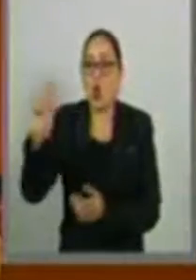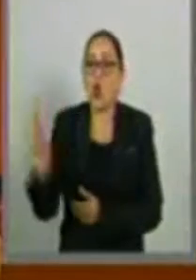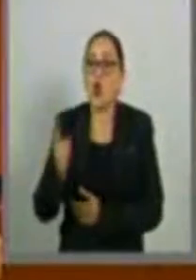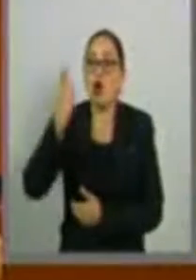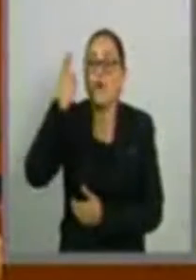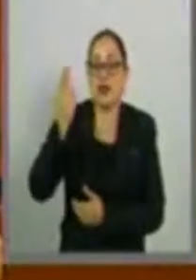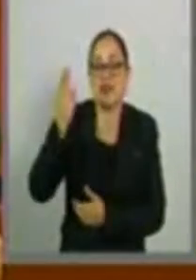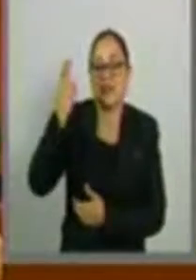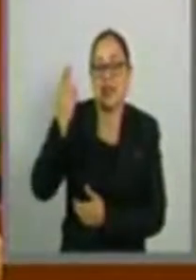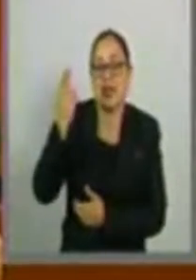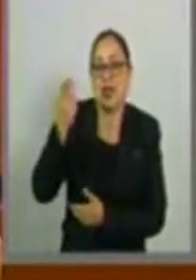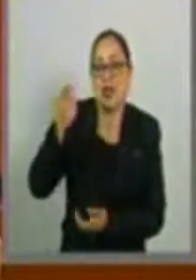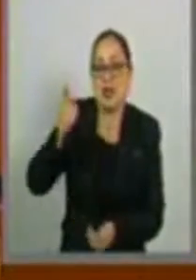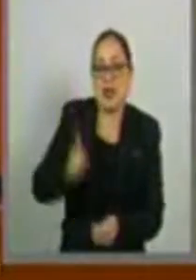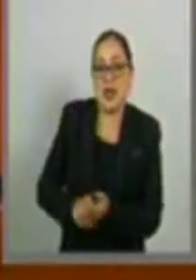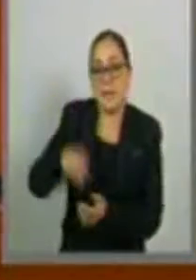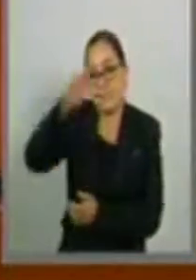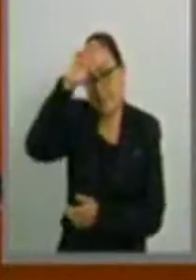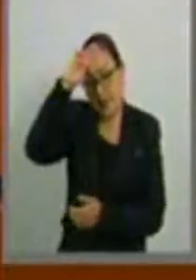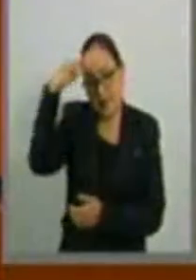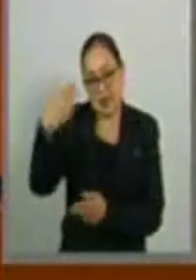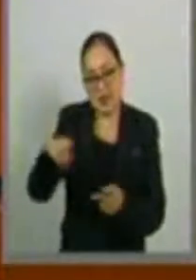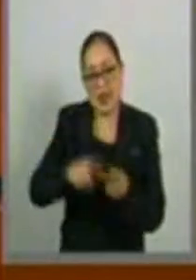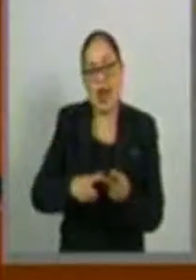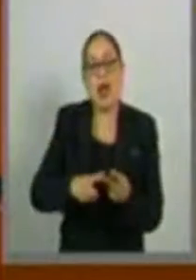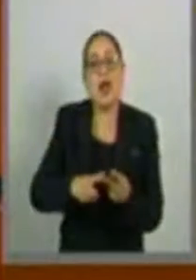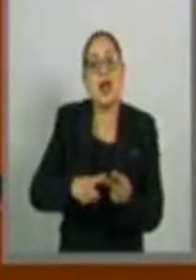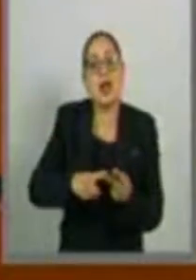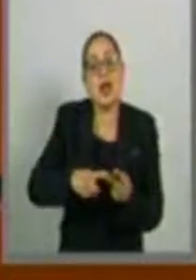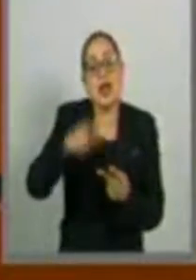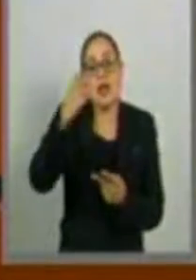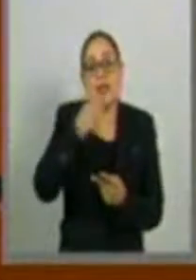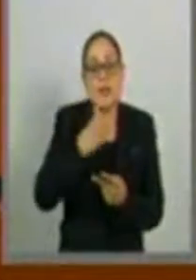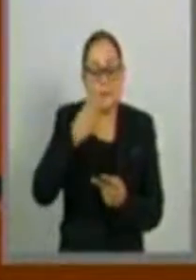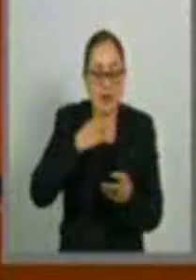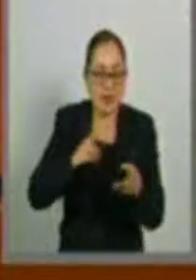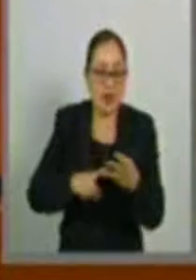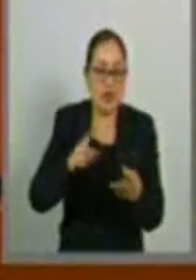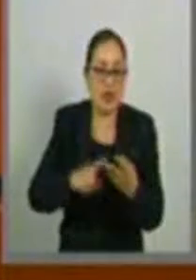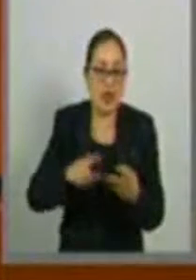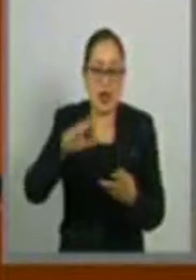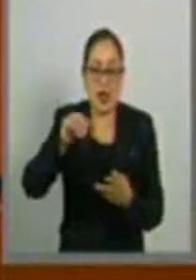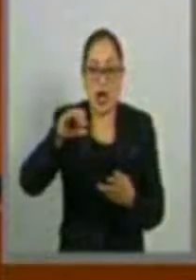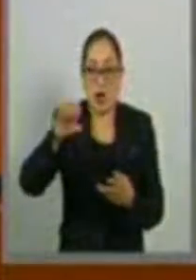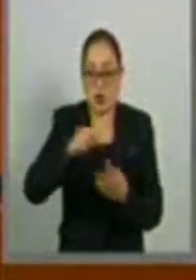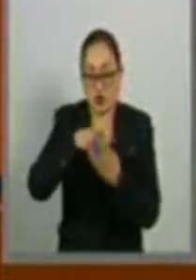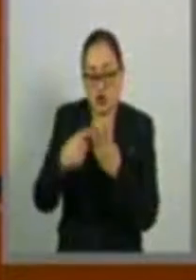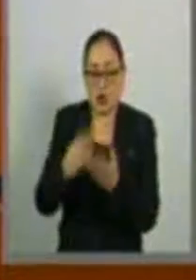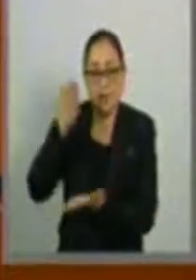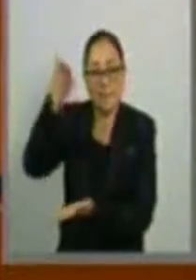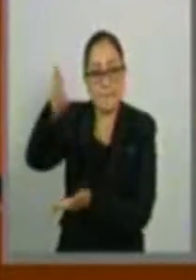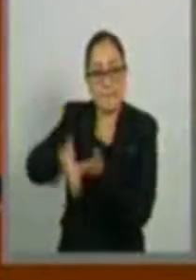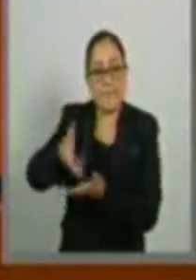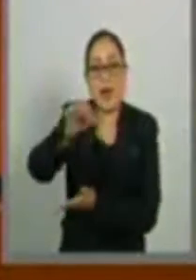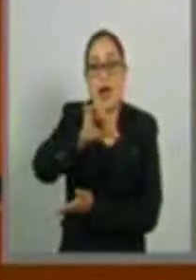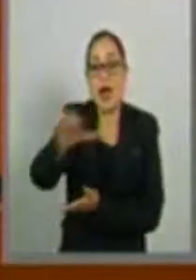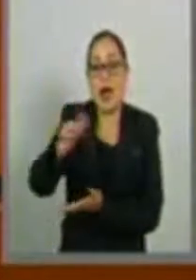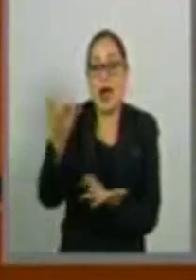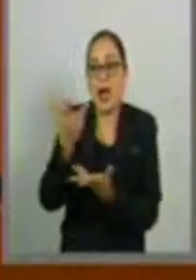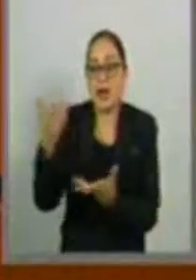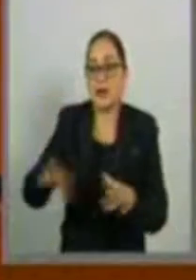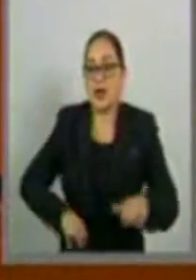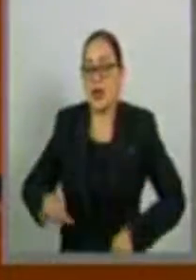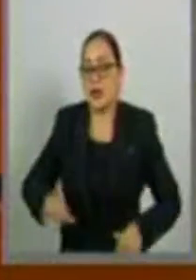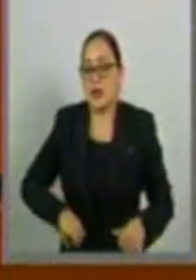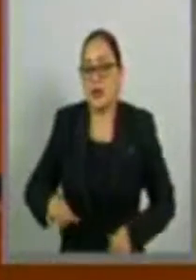originarios de Mexicali, de Tepic y de Los Cabos fueron a realizar una actividad extra,